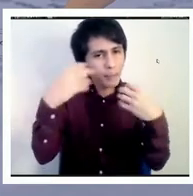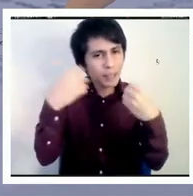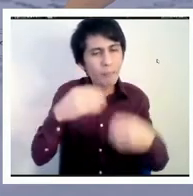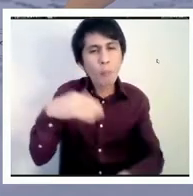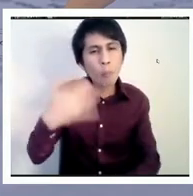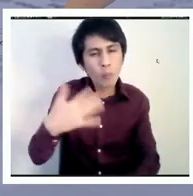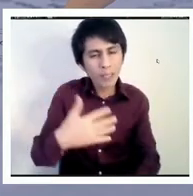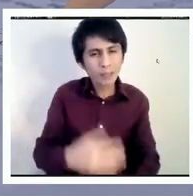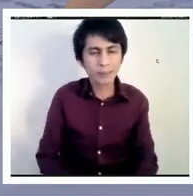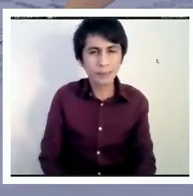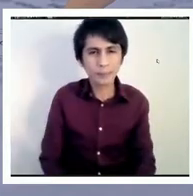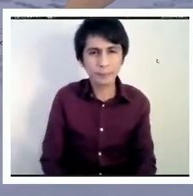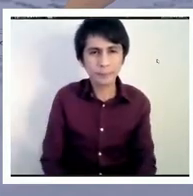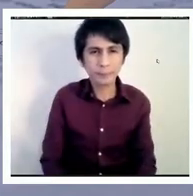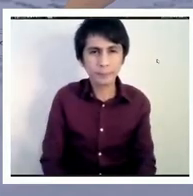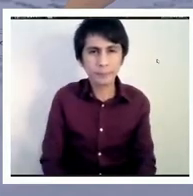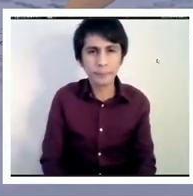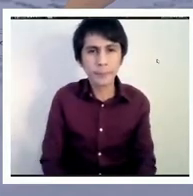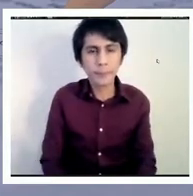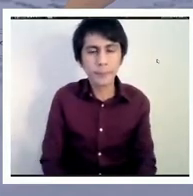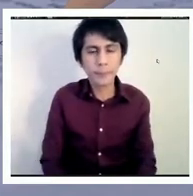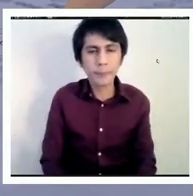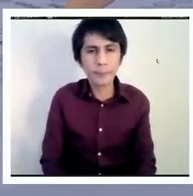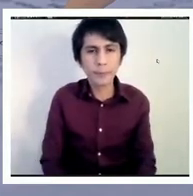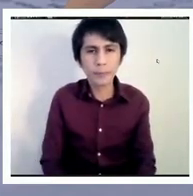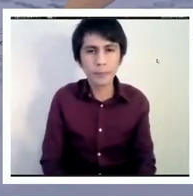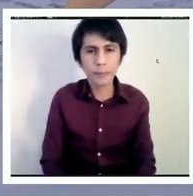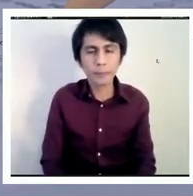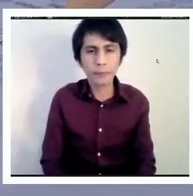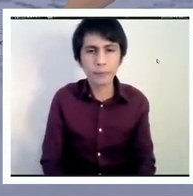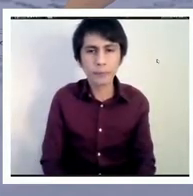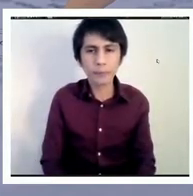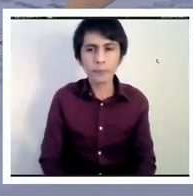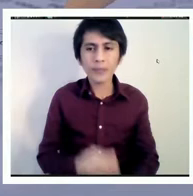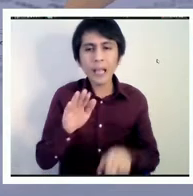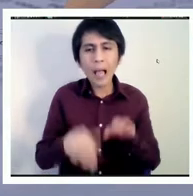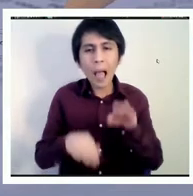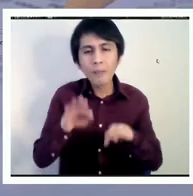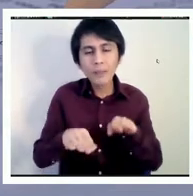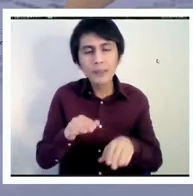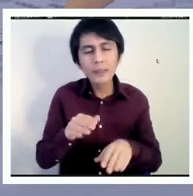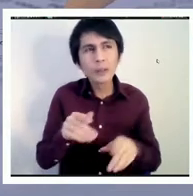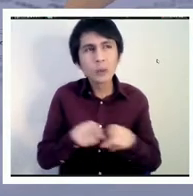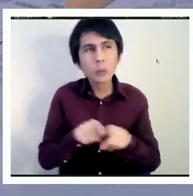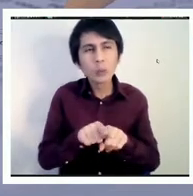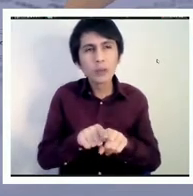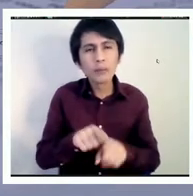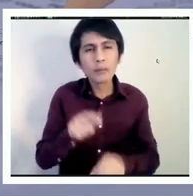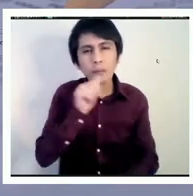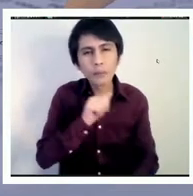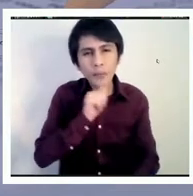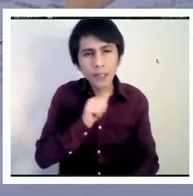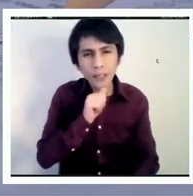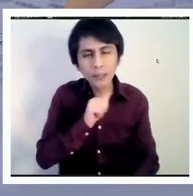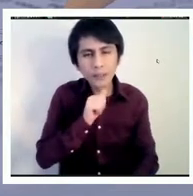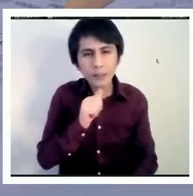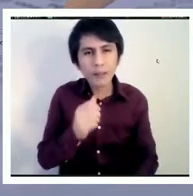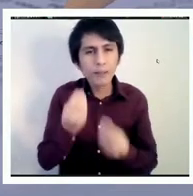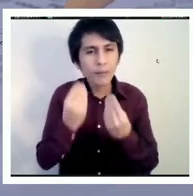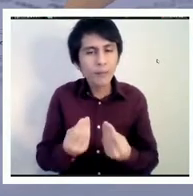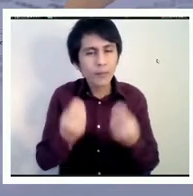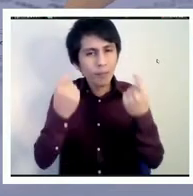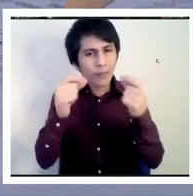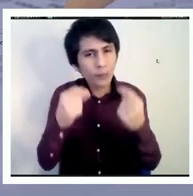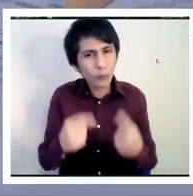Y muchas veces no hemos tenido estas evaluaciones en general porque es